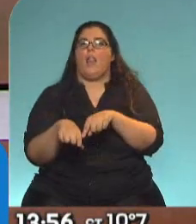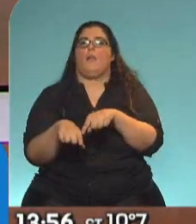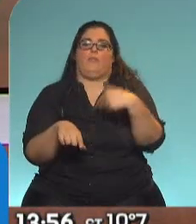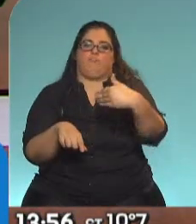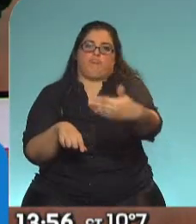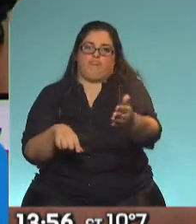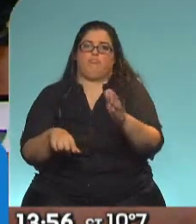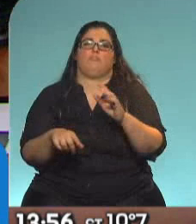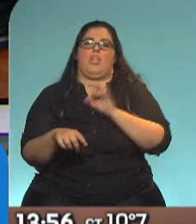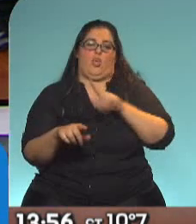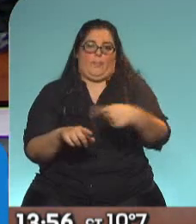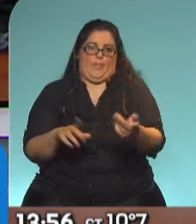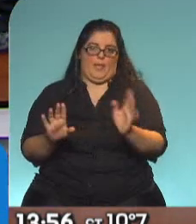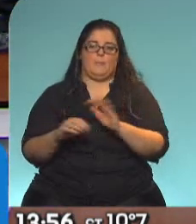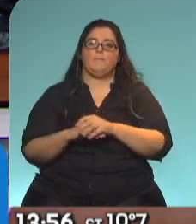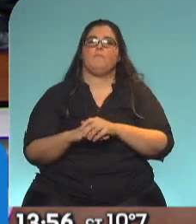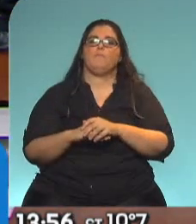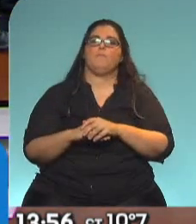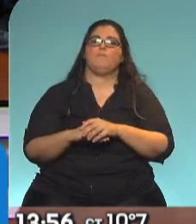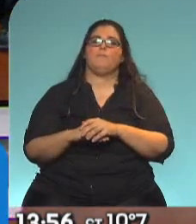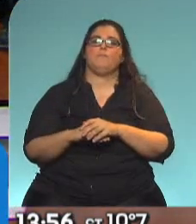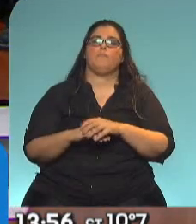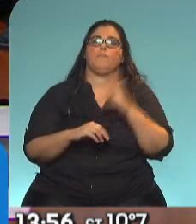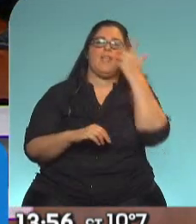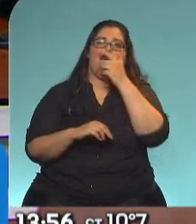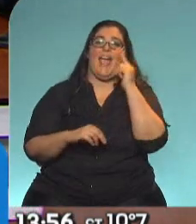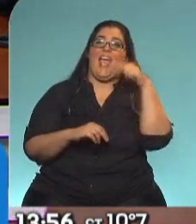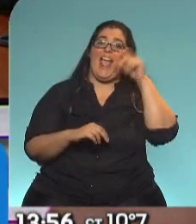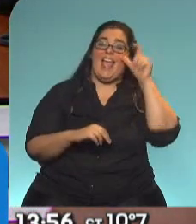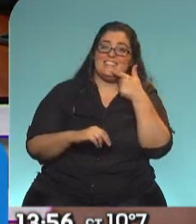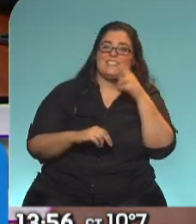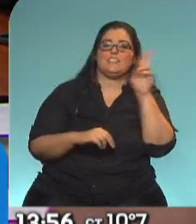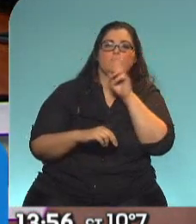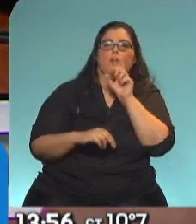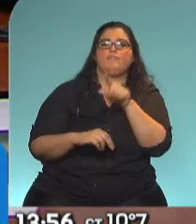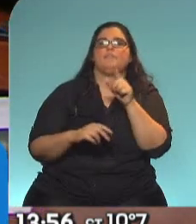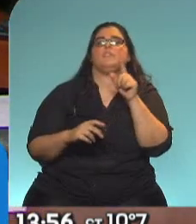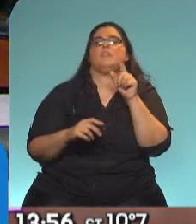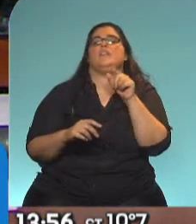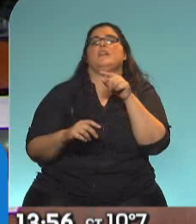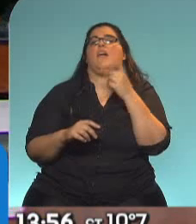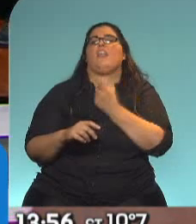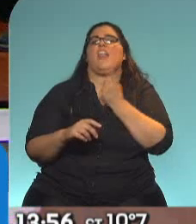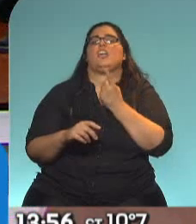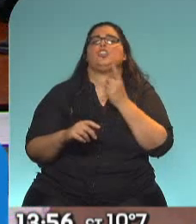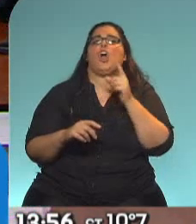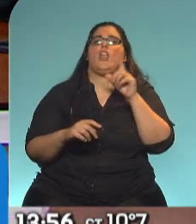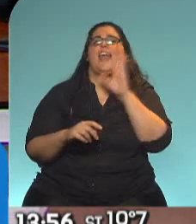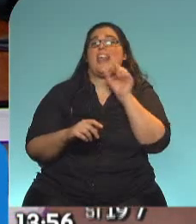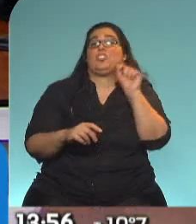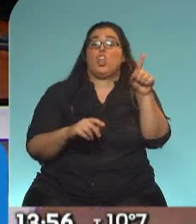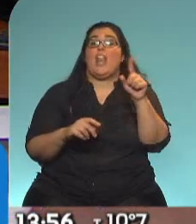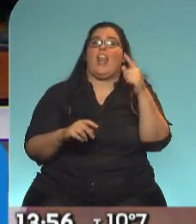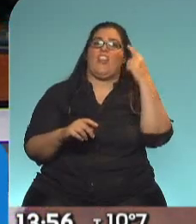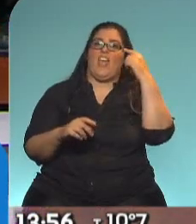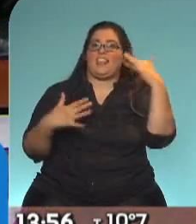meses o en el siguiente año. Avery Ains, 51 años, física, va a ser la directora nacional de inteligencia, es decir,